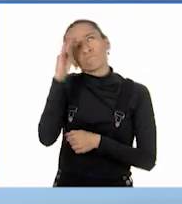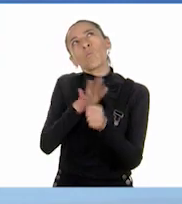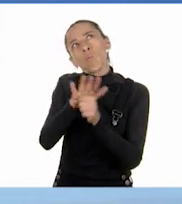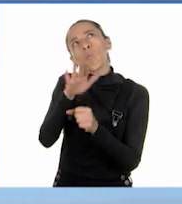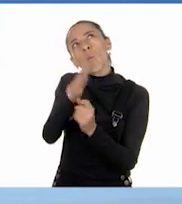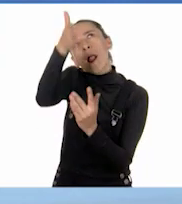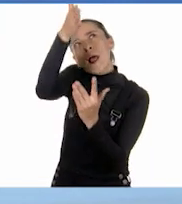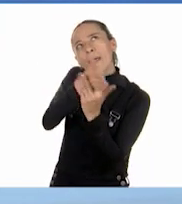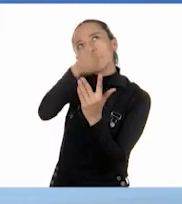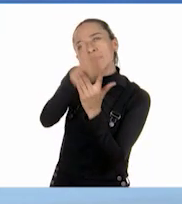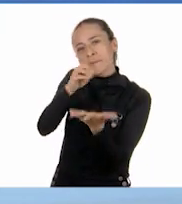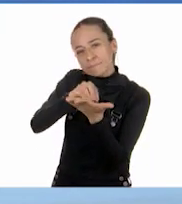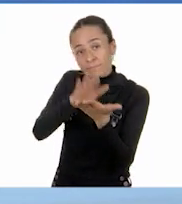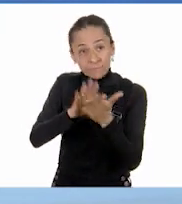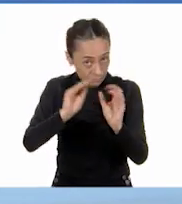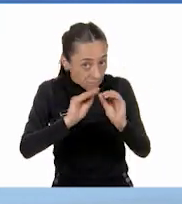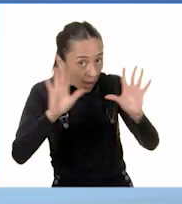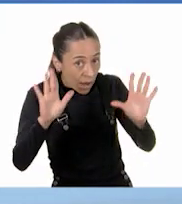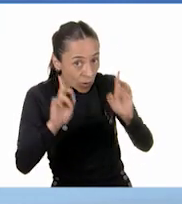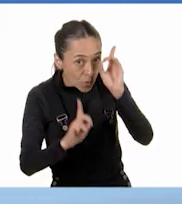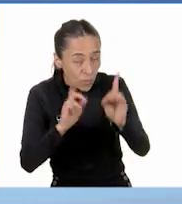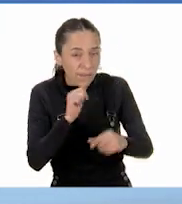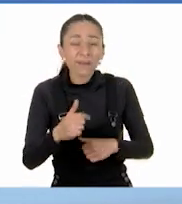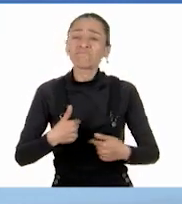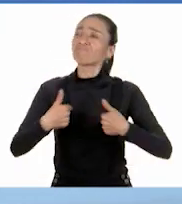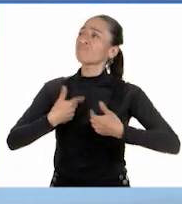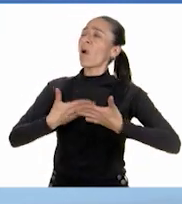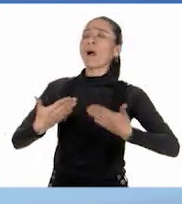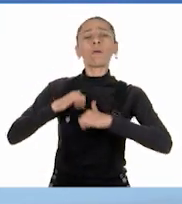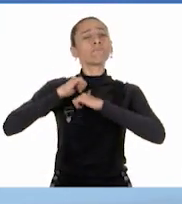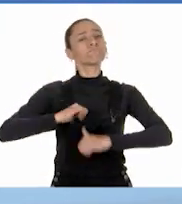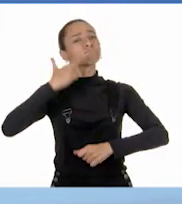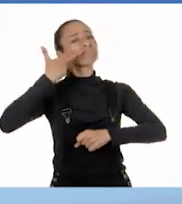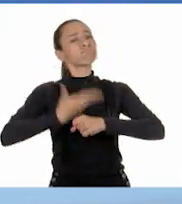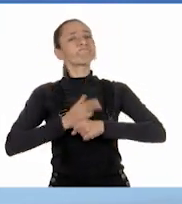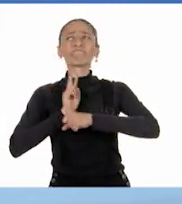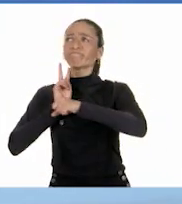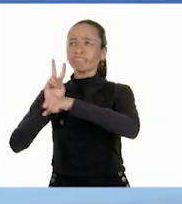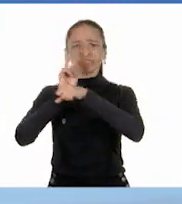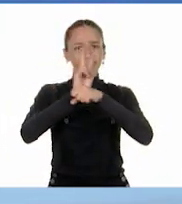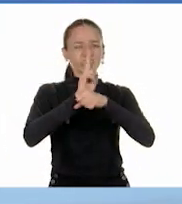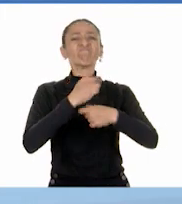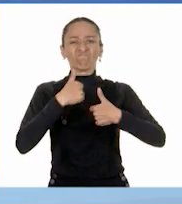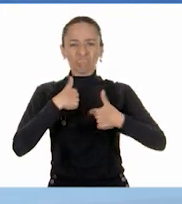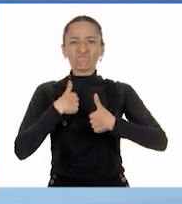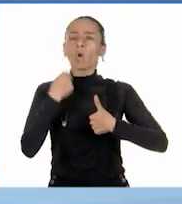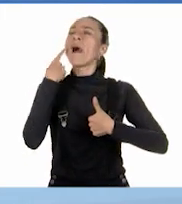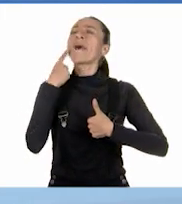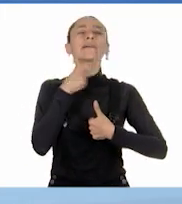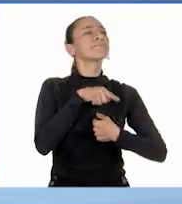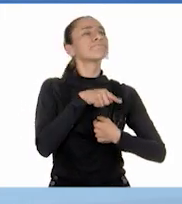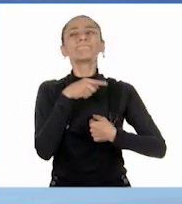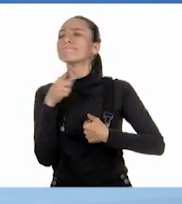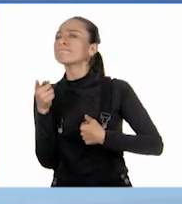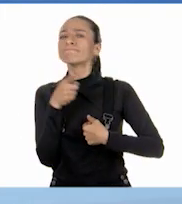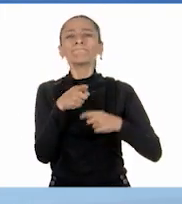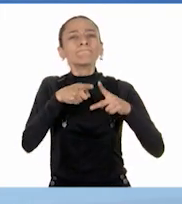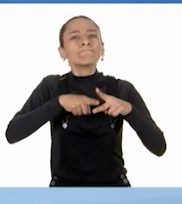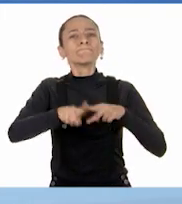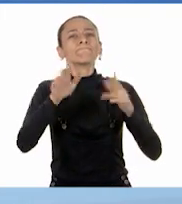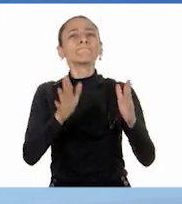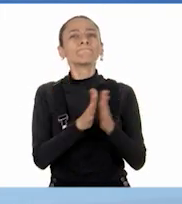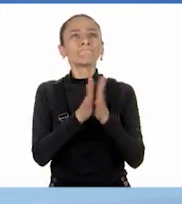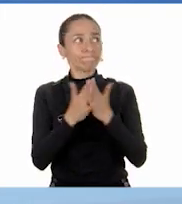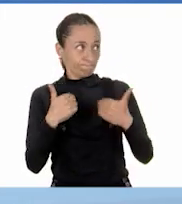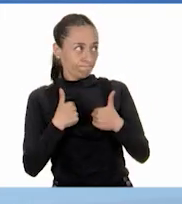ojo vigilante, voy a dirigir la participación. ¿Sí? Muy bien. Muy bien. Ahora